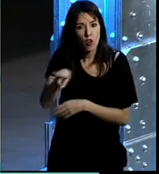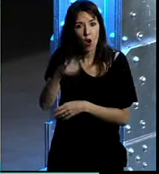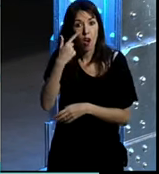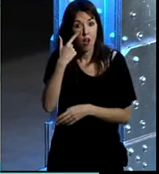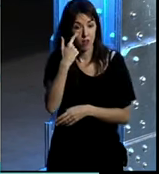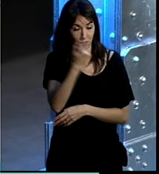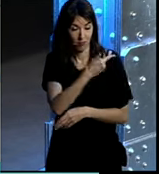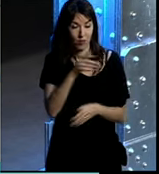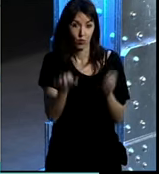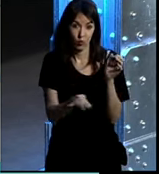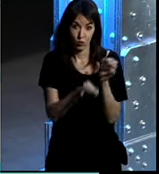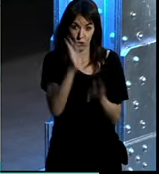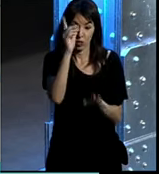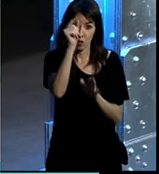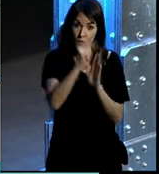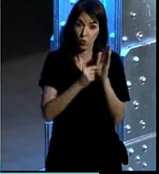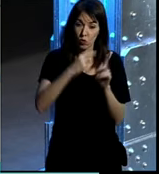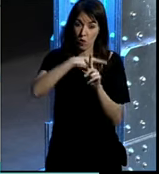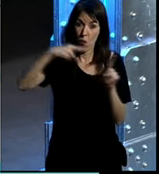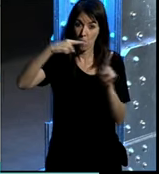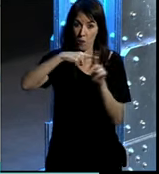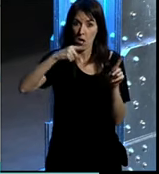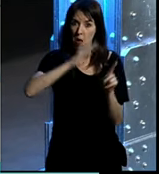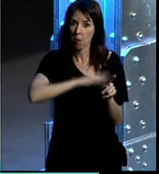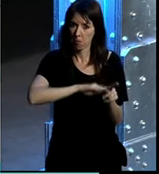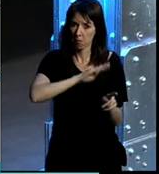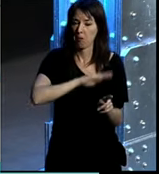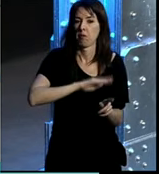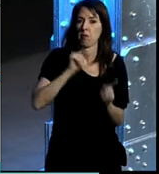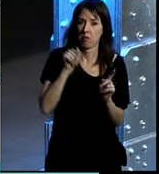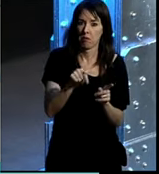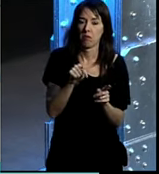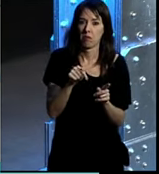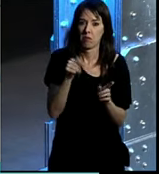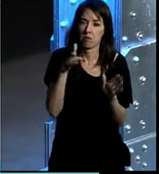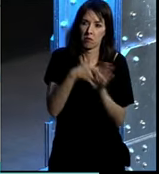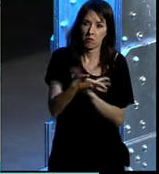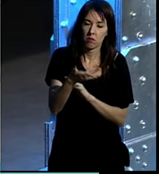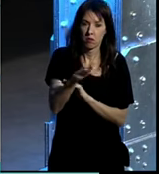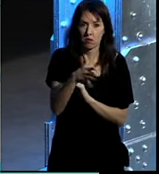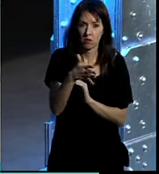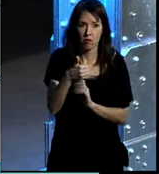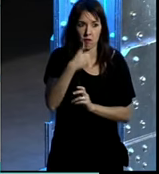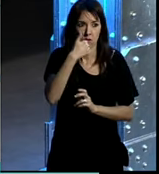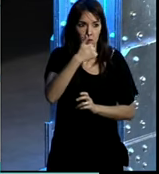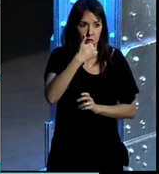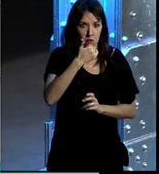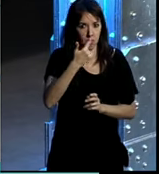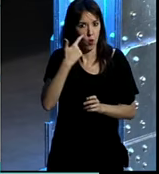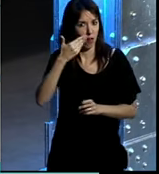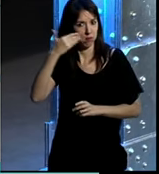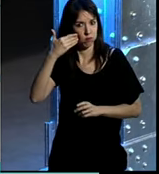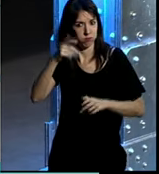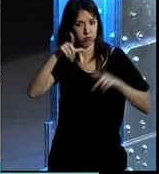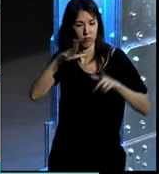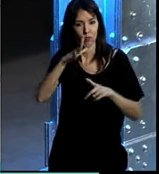afortunadamente la puntuación media que tenemos es bastante alta es de sacar pecho porque